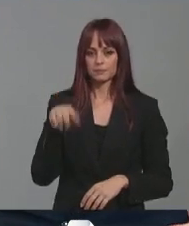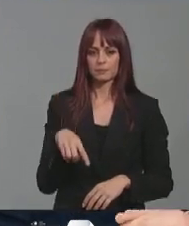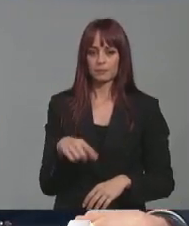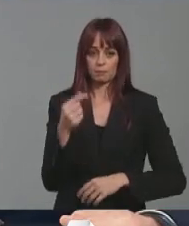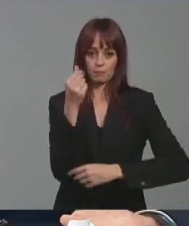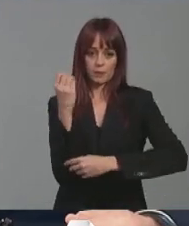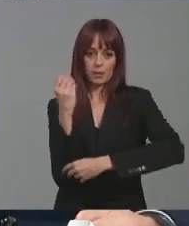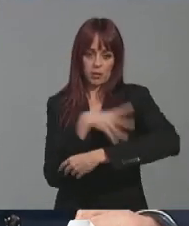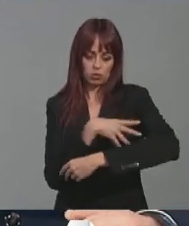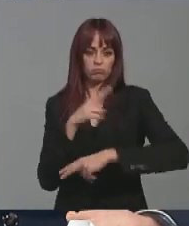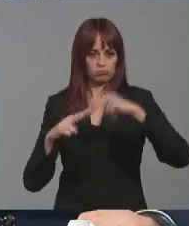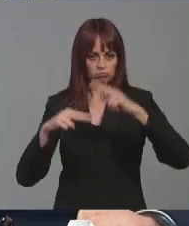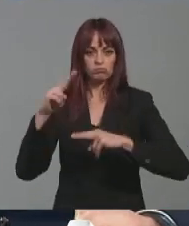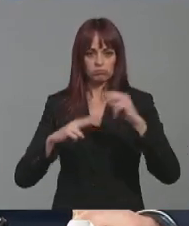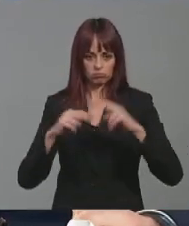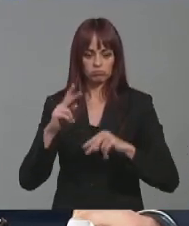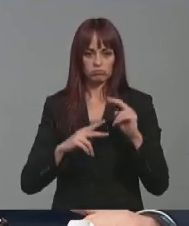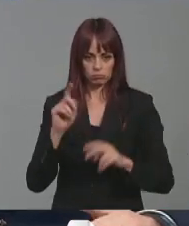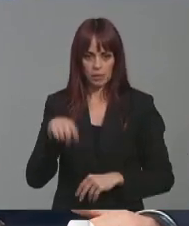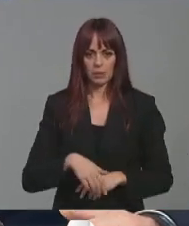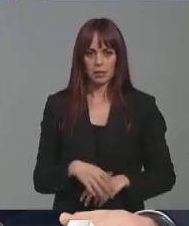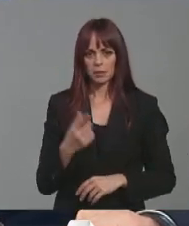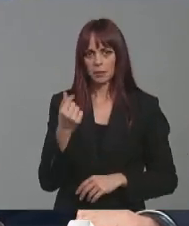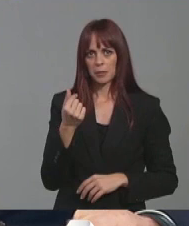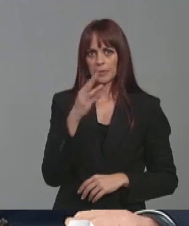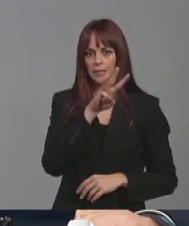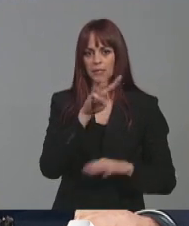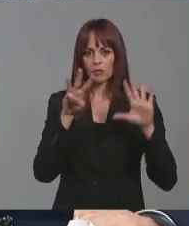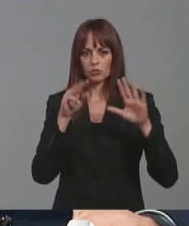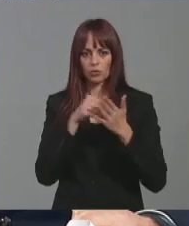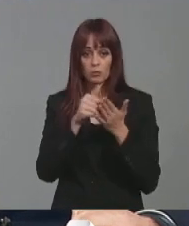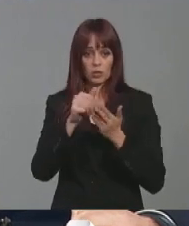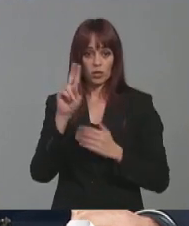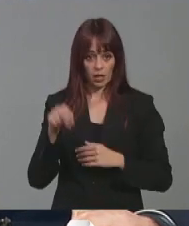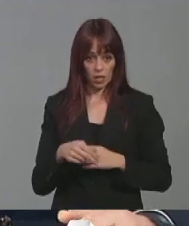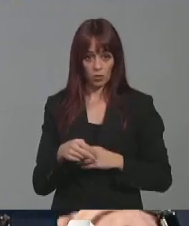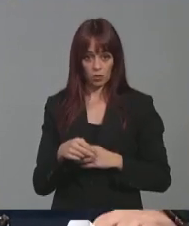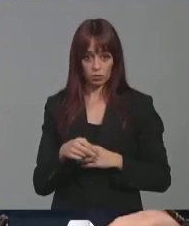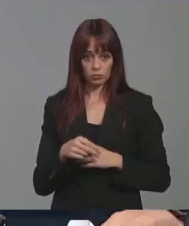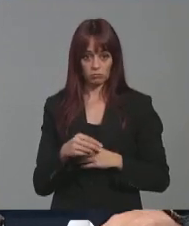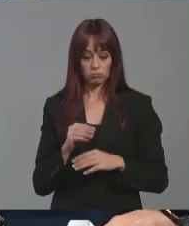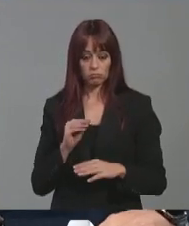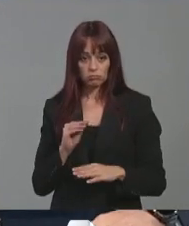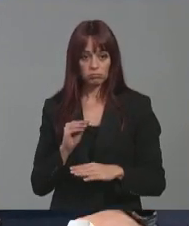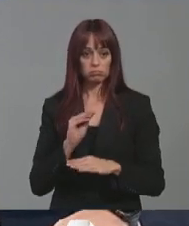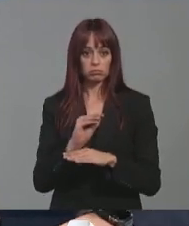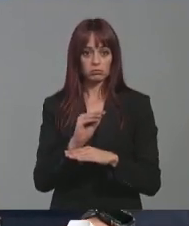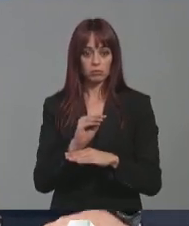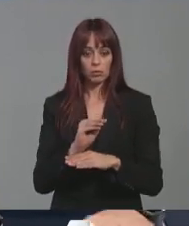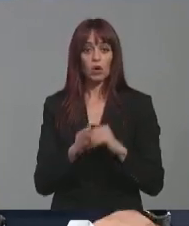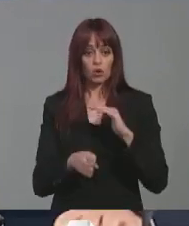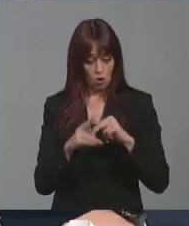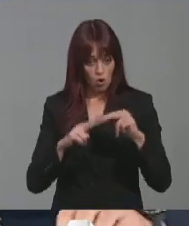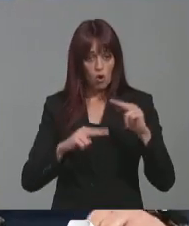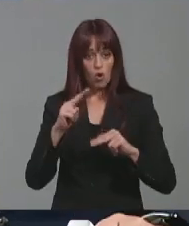inversión en infraestructuras y hablamos de 38 millones de euros en los que se van a invertir para continuar las